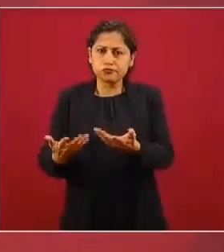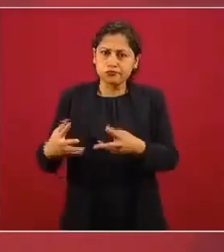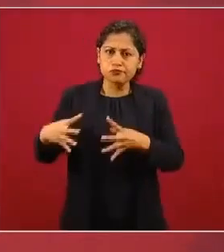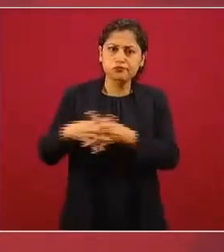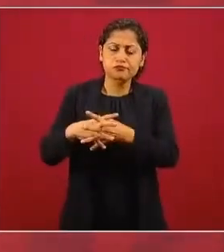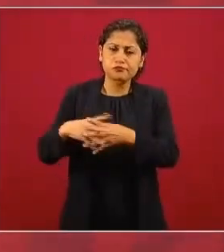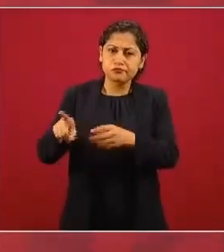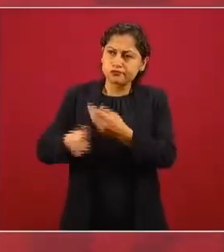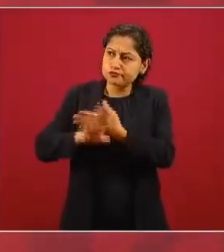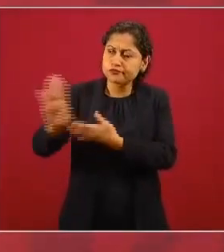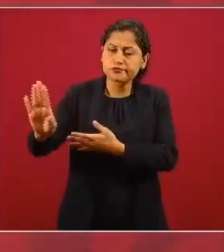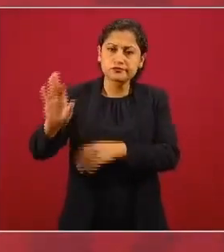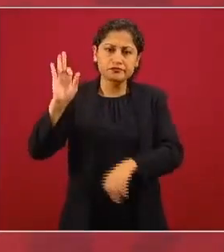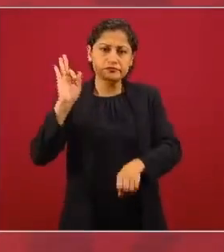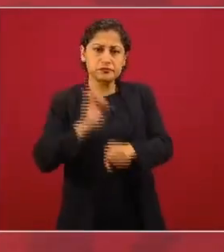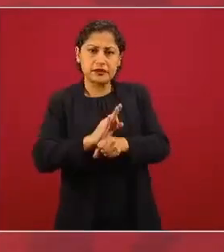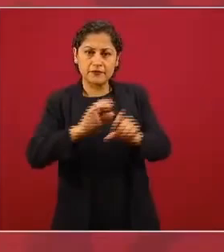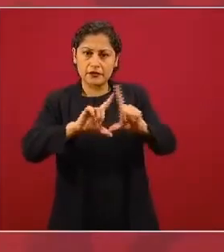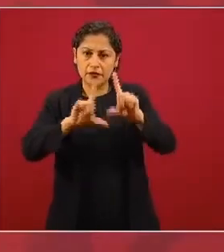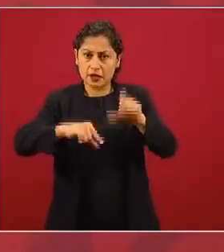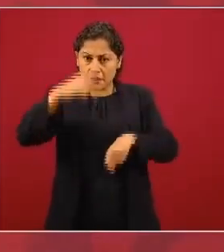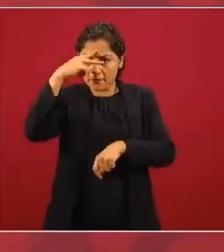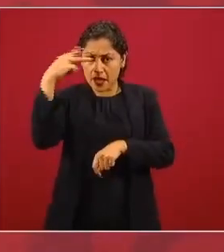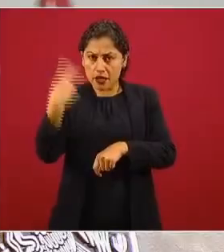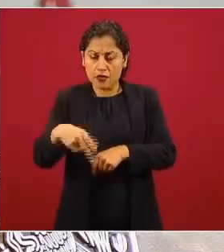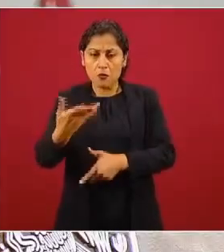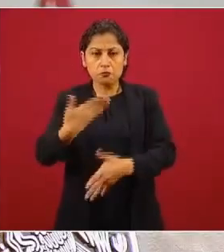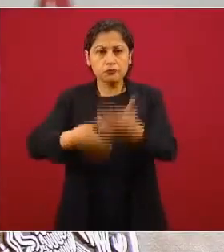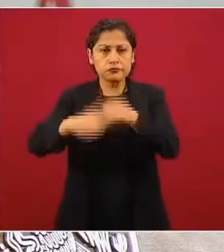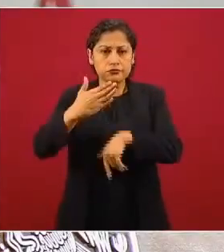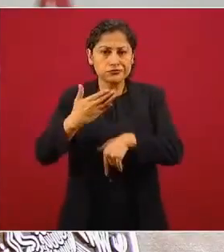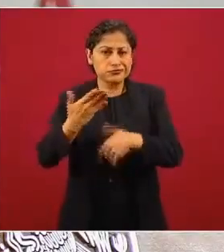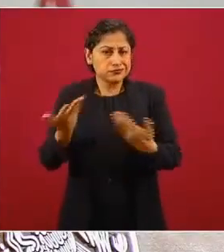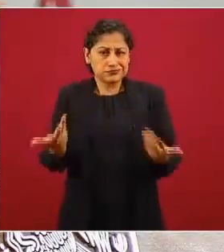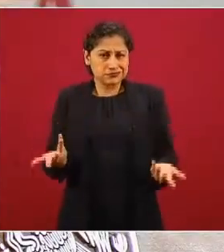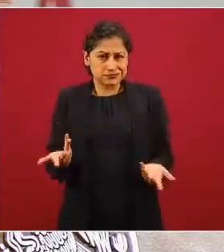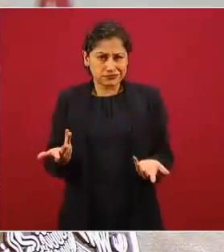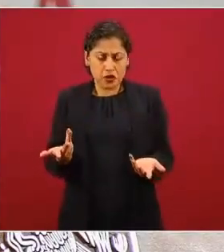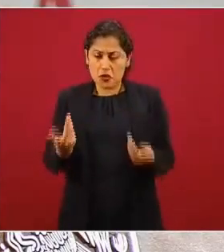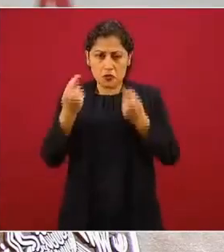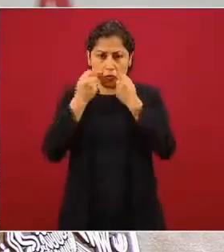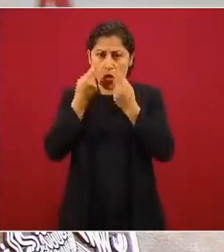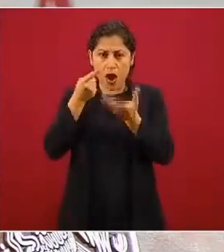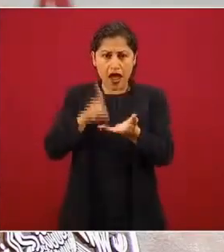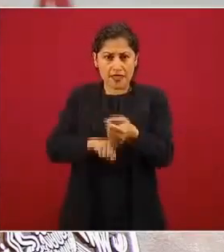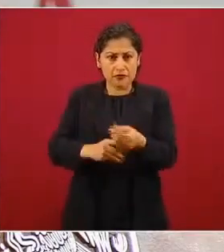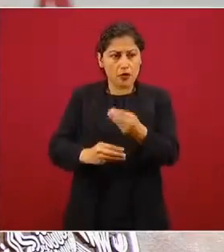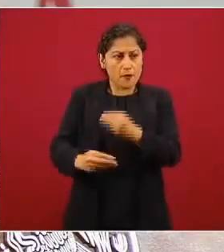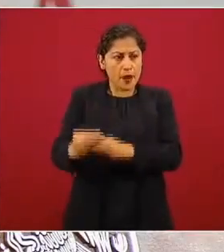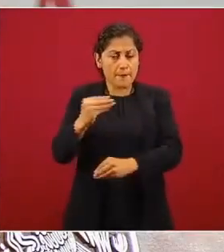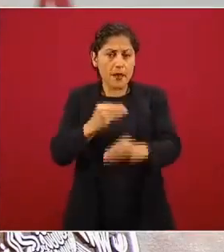y hubo esa libertad